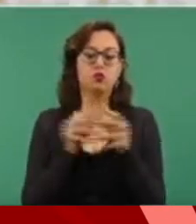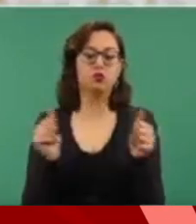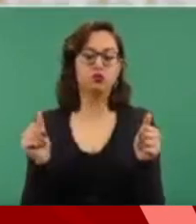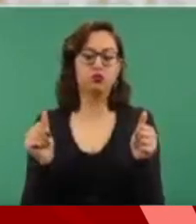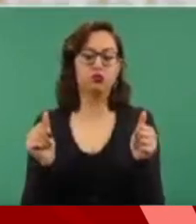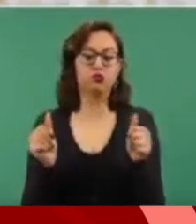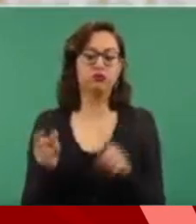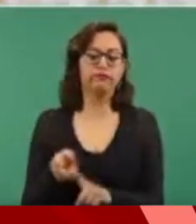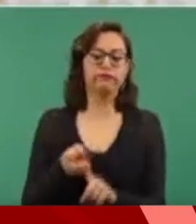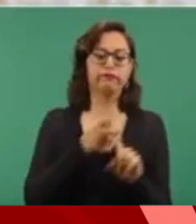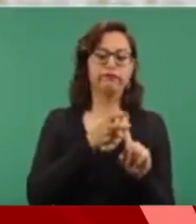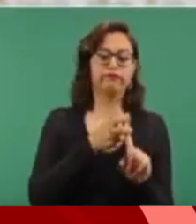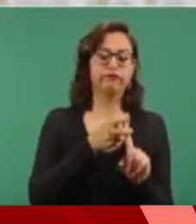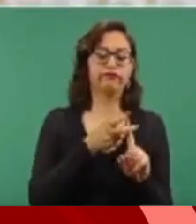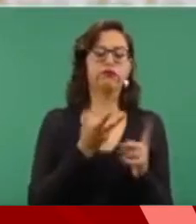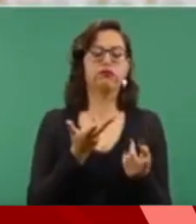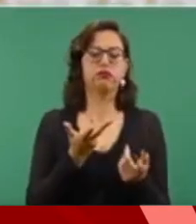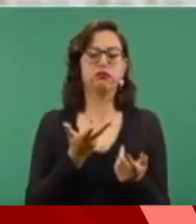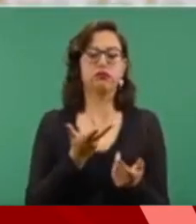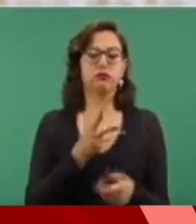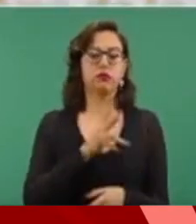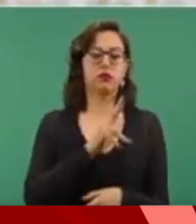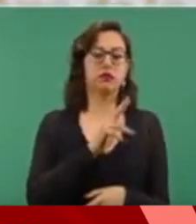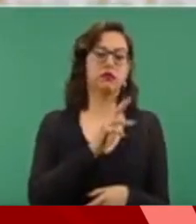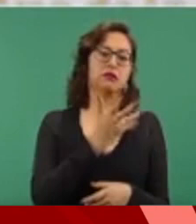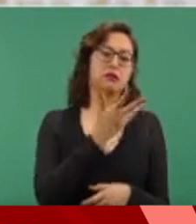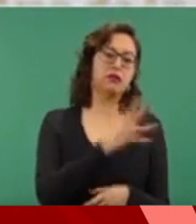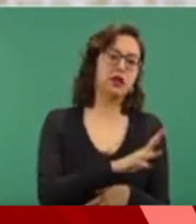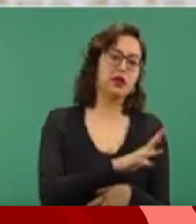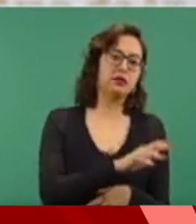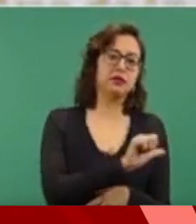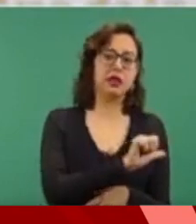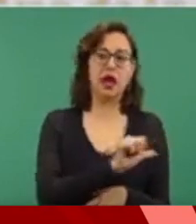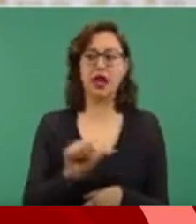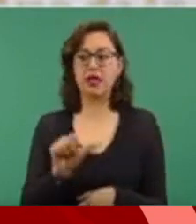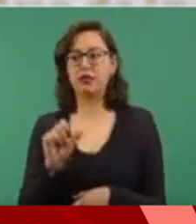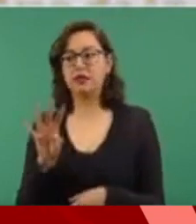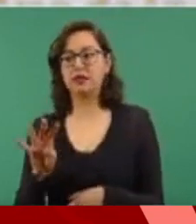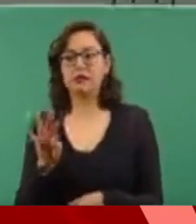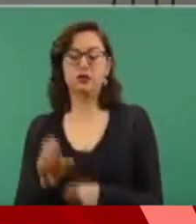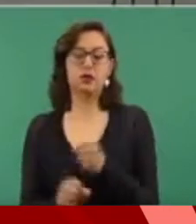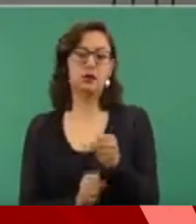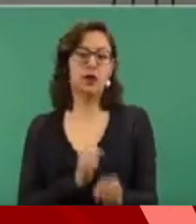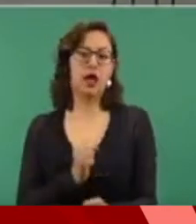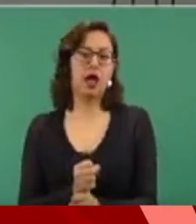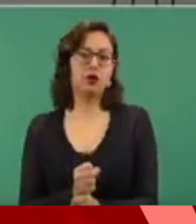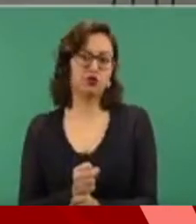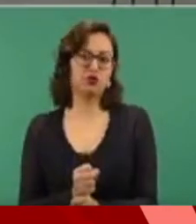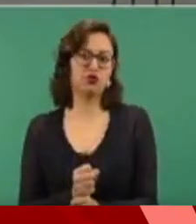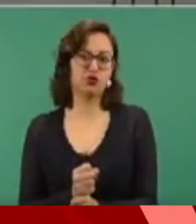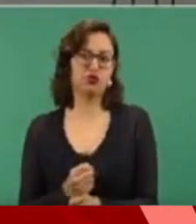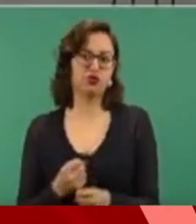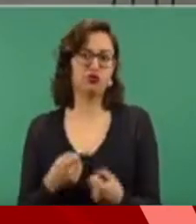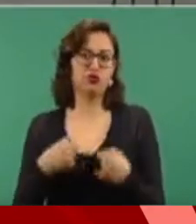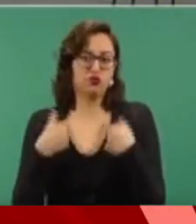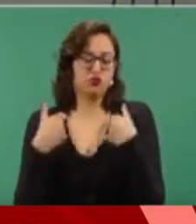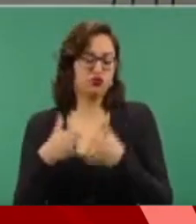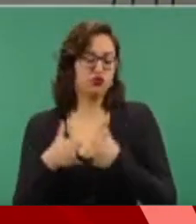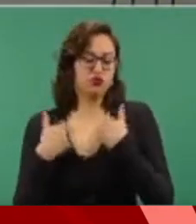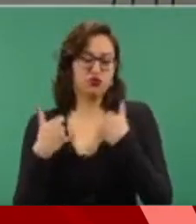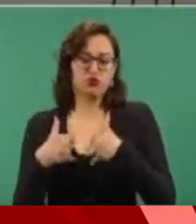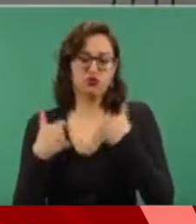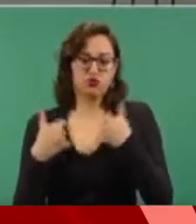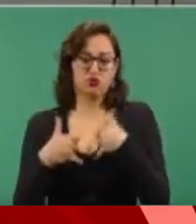y los 19 años de edad. El 62% de las niñas, adolescentes y mujeres desaparecidas